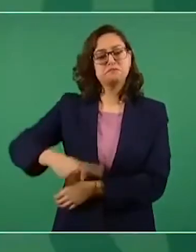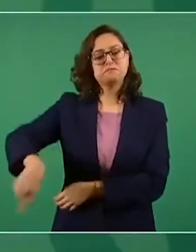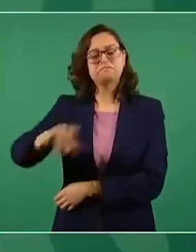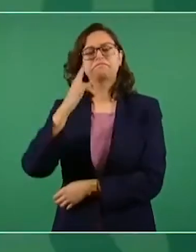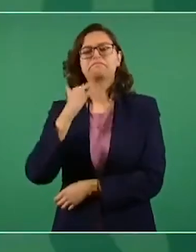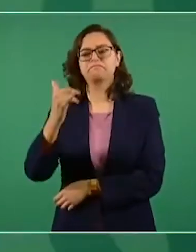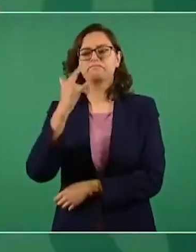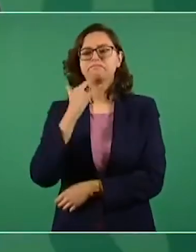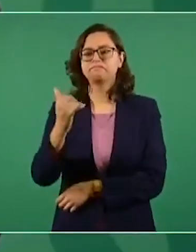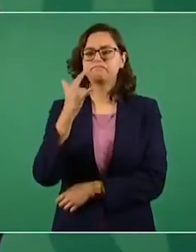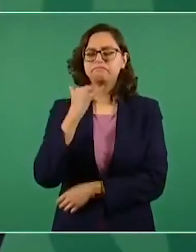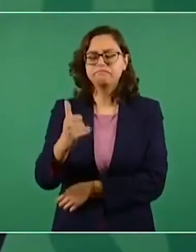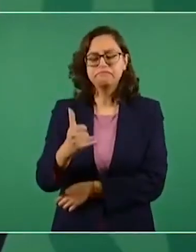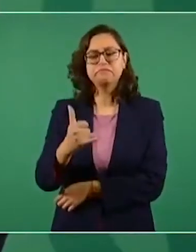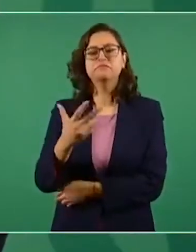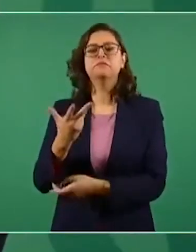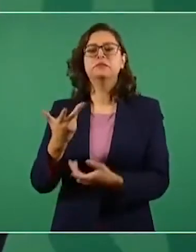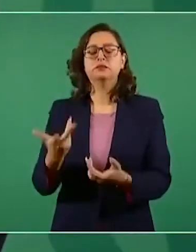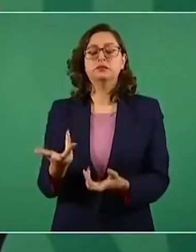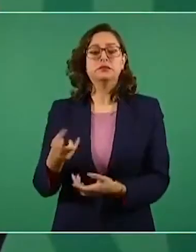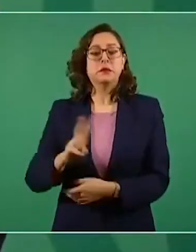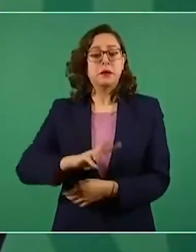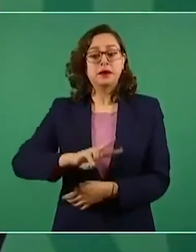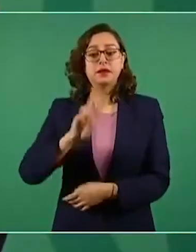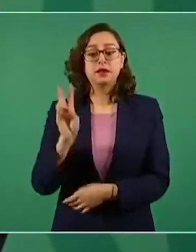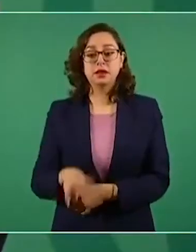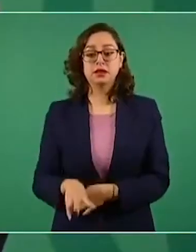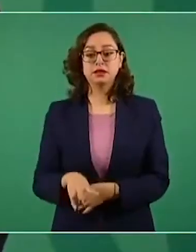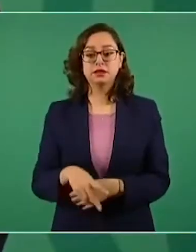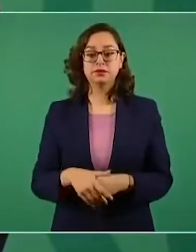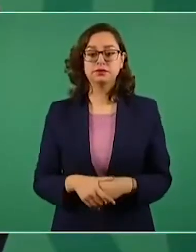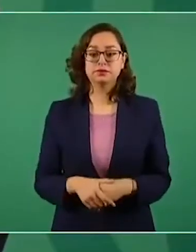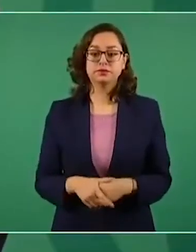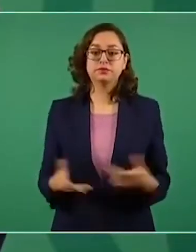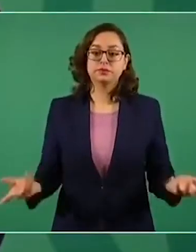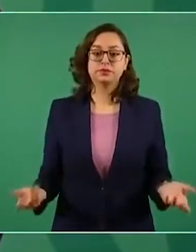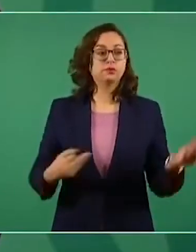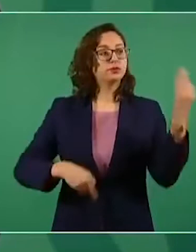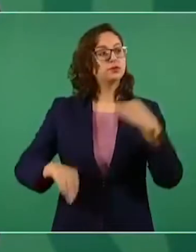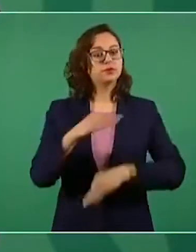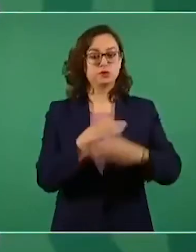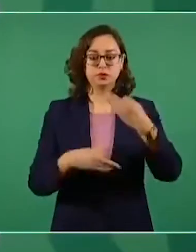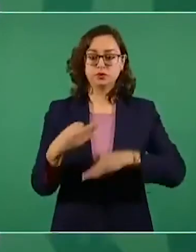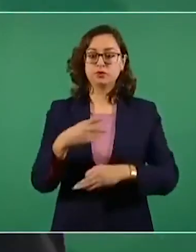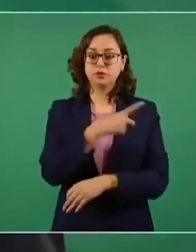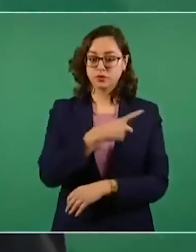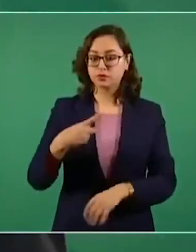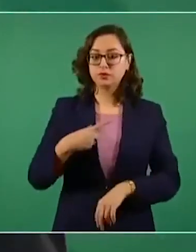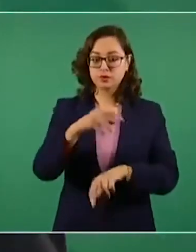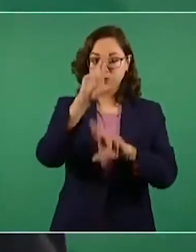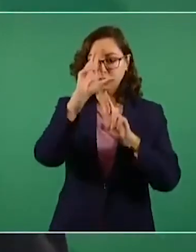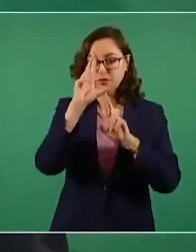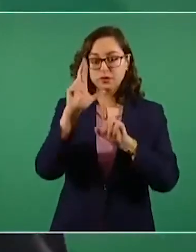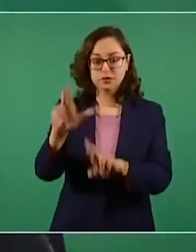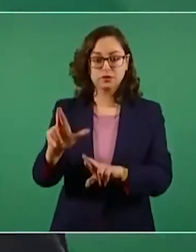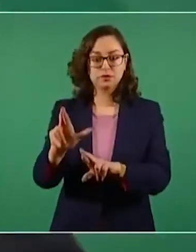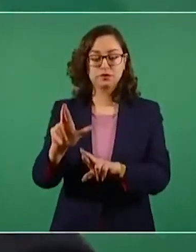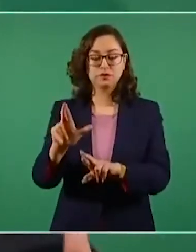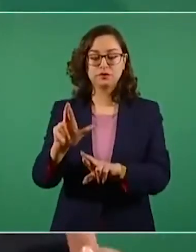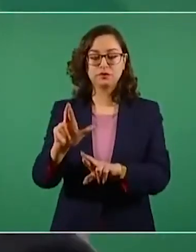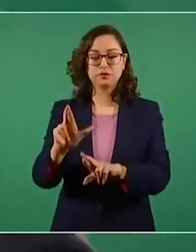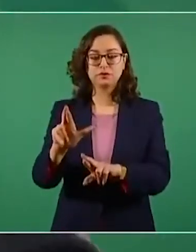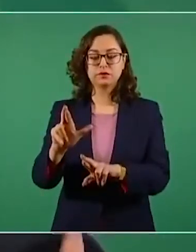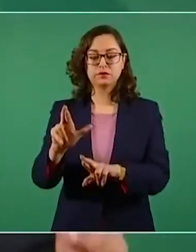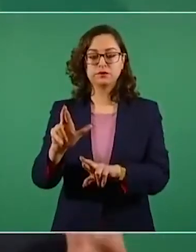puede culpar a los atletas por los resultados obtenidos en esta justa deportiva, pues lo importante es que sigan practicando.